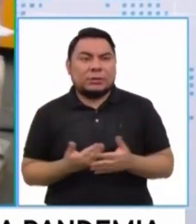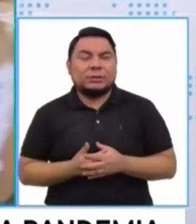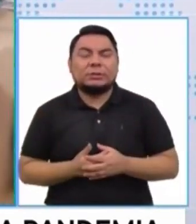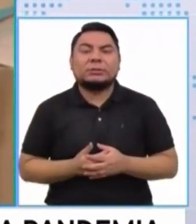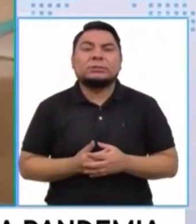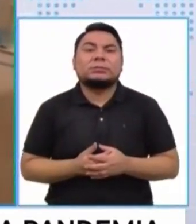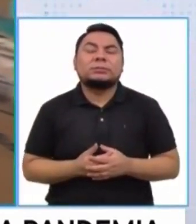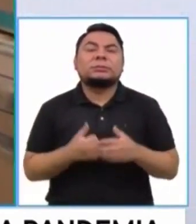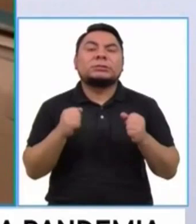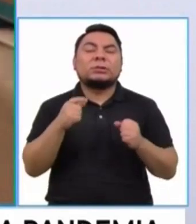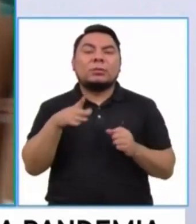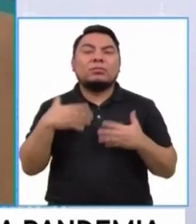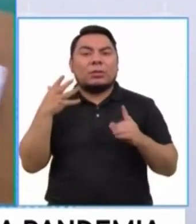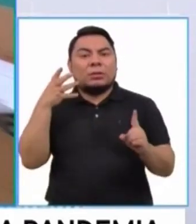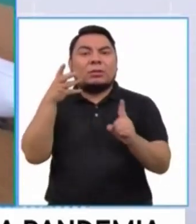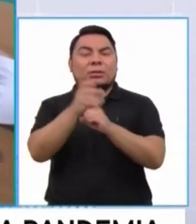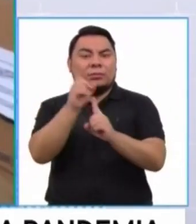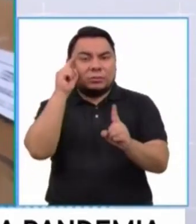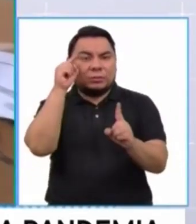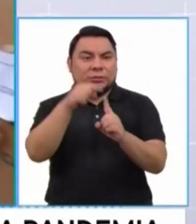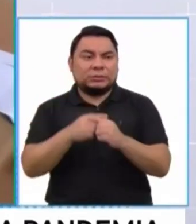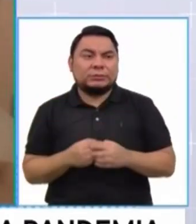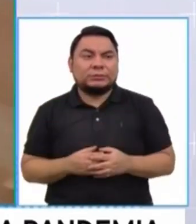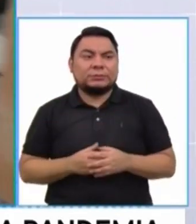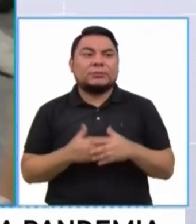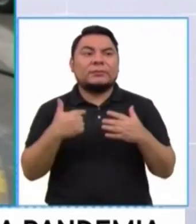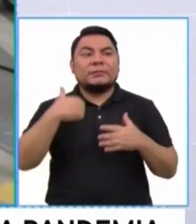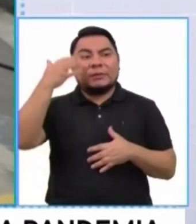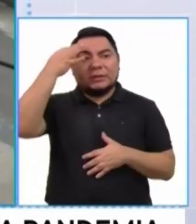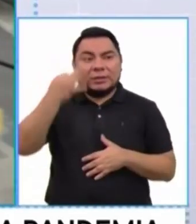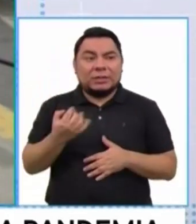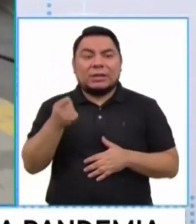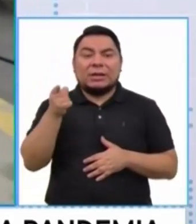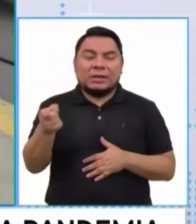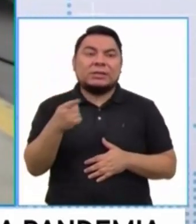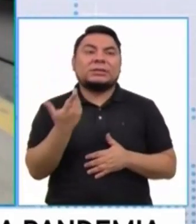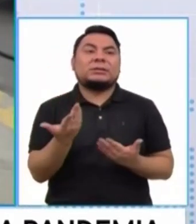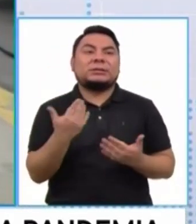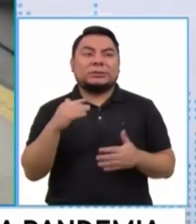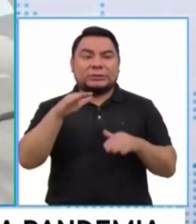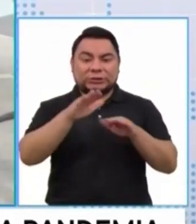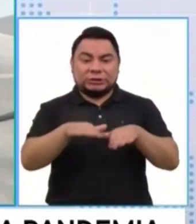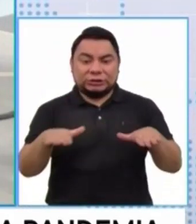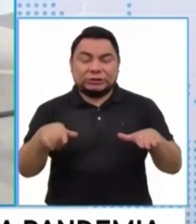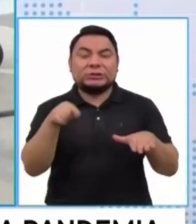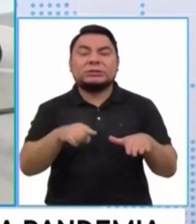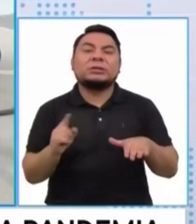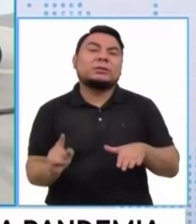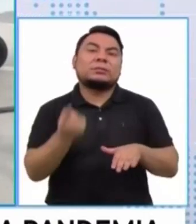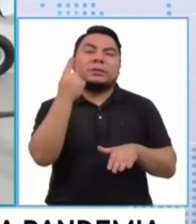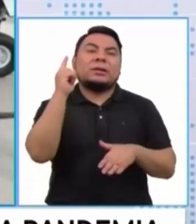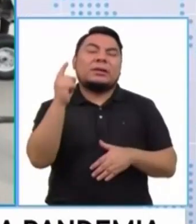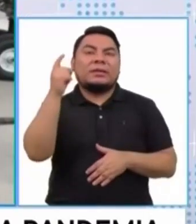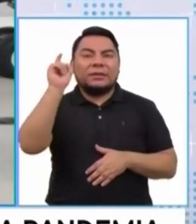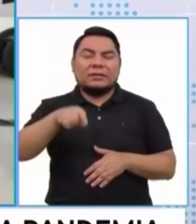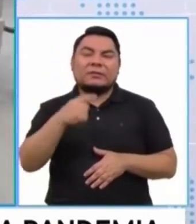lograr el objetivo. Creo que la niñez, en primer lugar, debe de